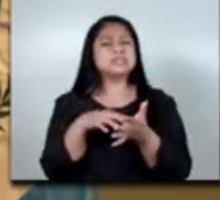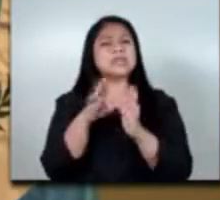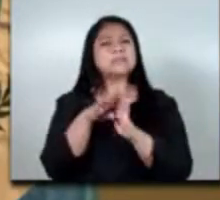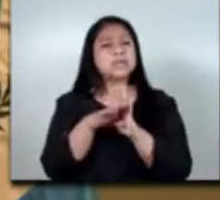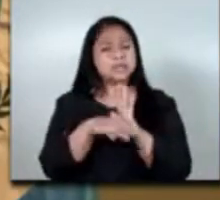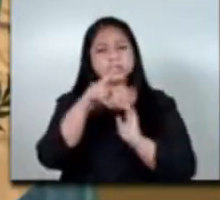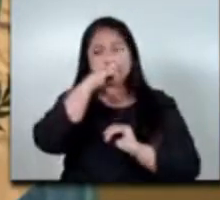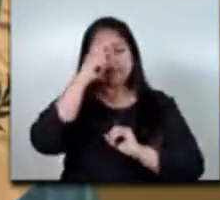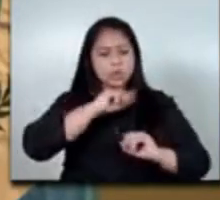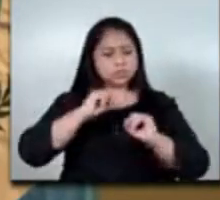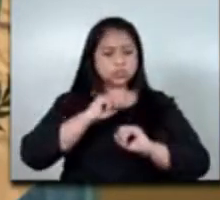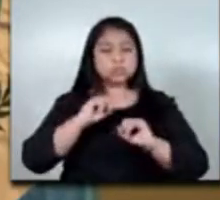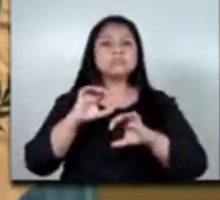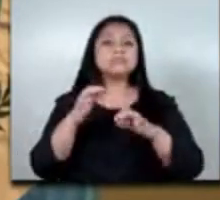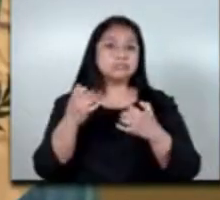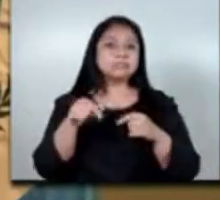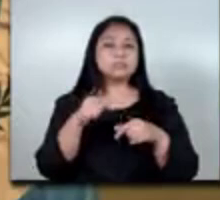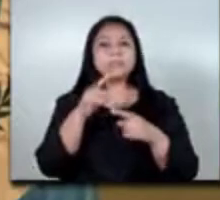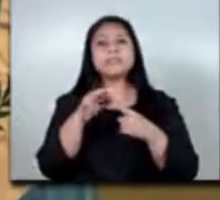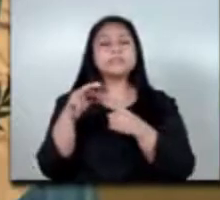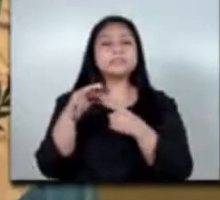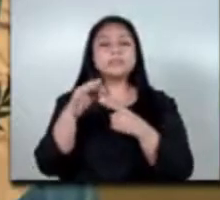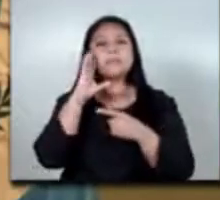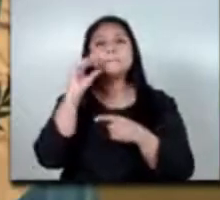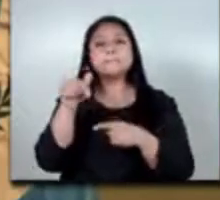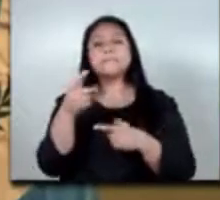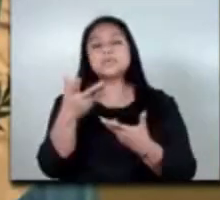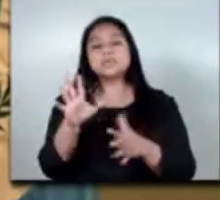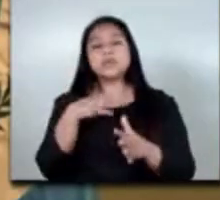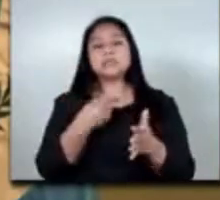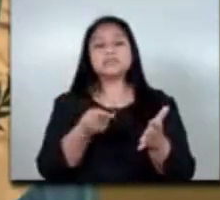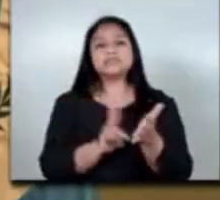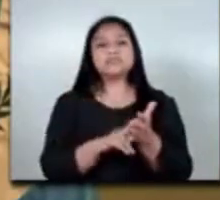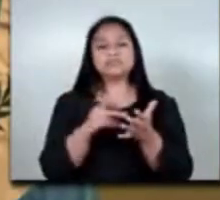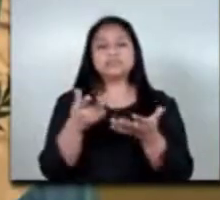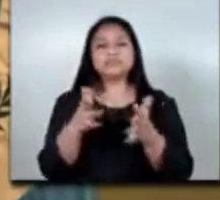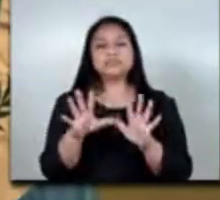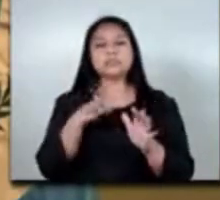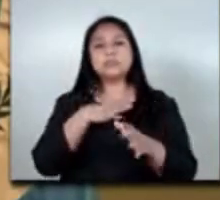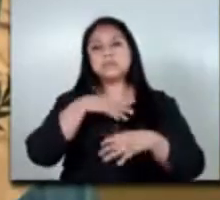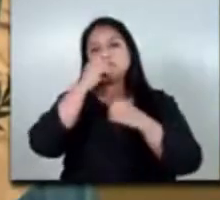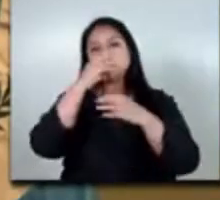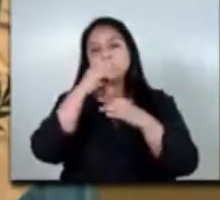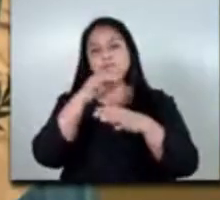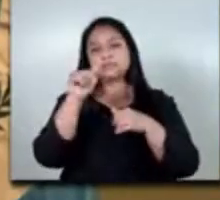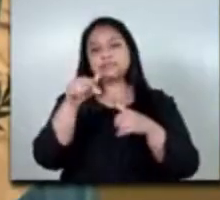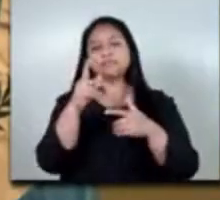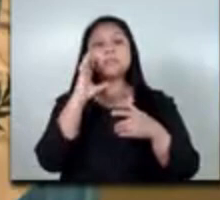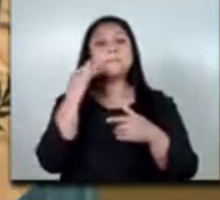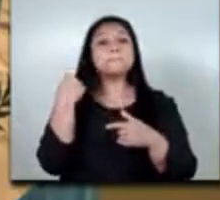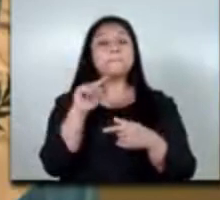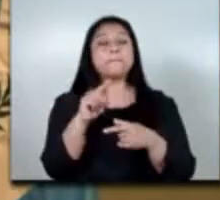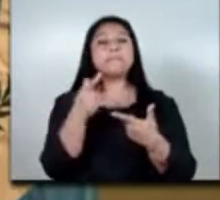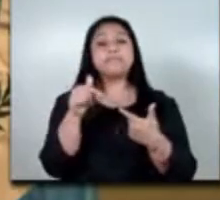decente especialmente porque a menudo son contratadas a través de redes informales para ocupar